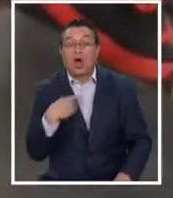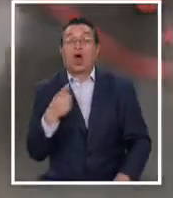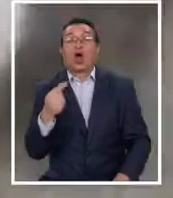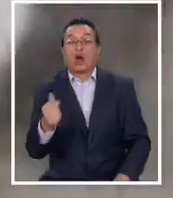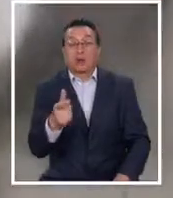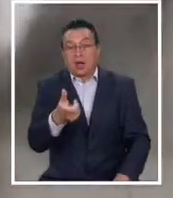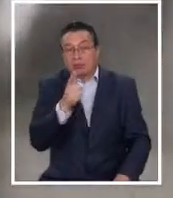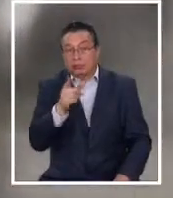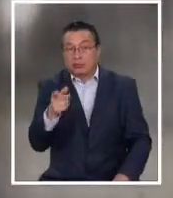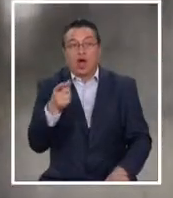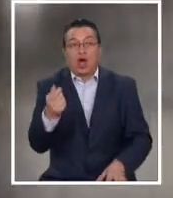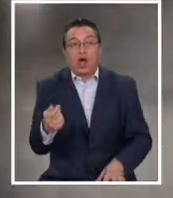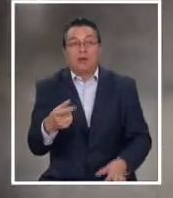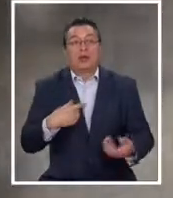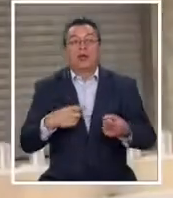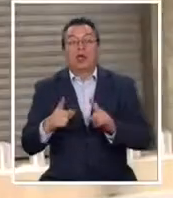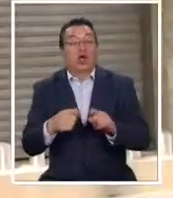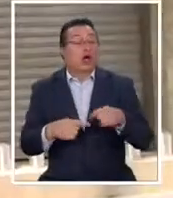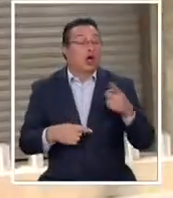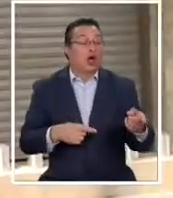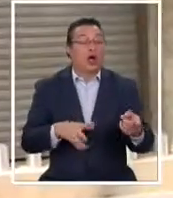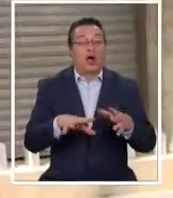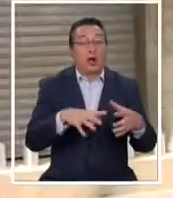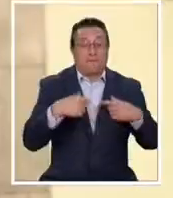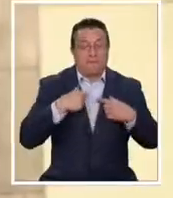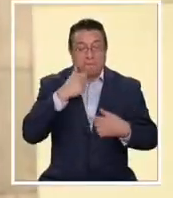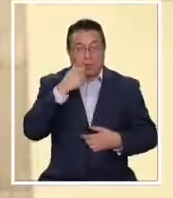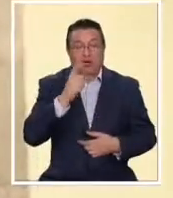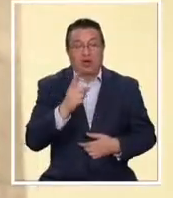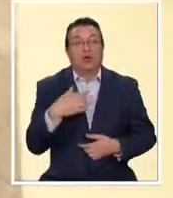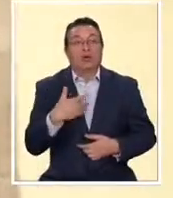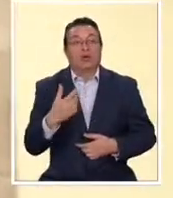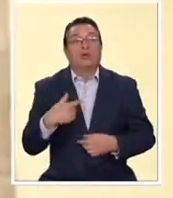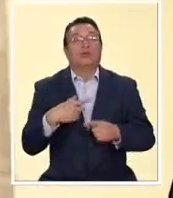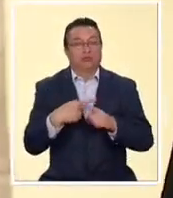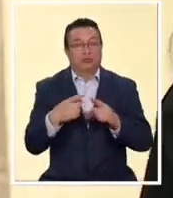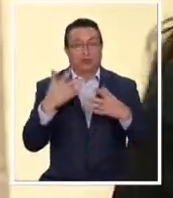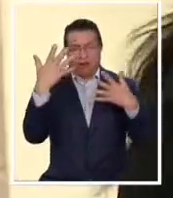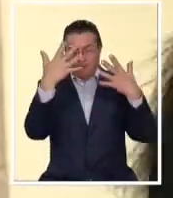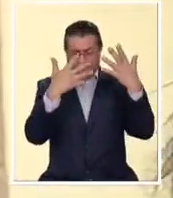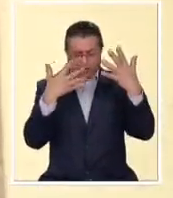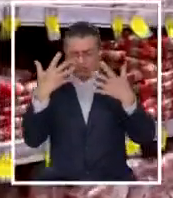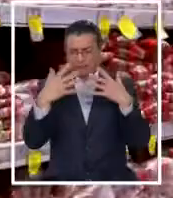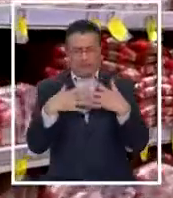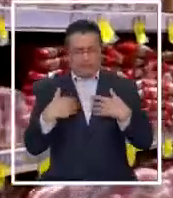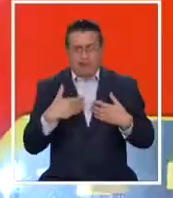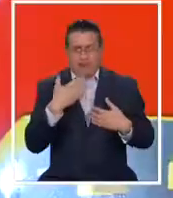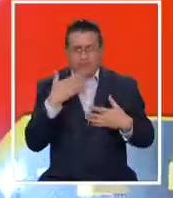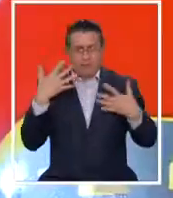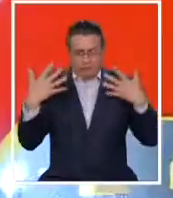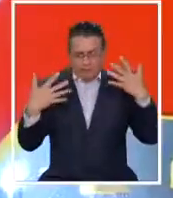a comprar alcohol, pero no ir a comprar cosas de artículos personales. Harta confusión porque de hecho yo estoy confundida.